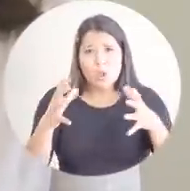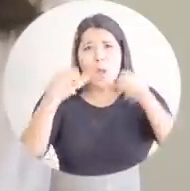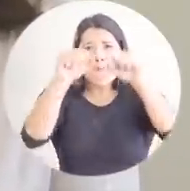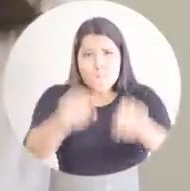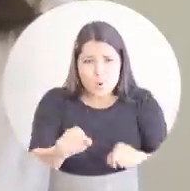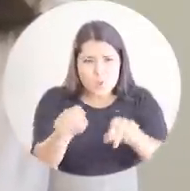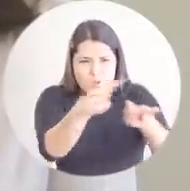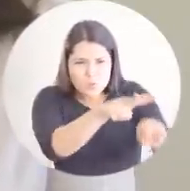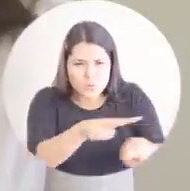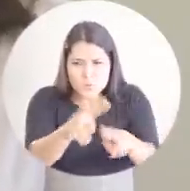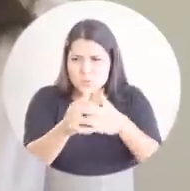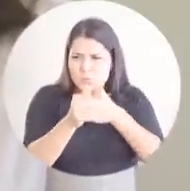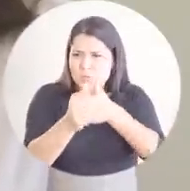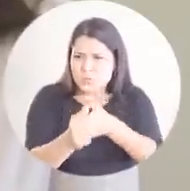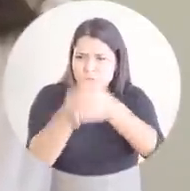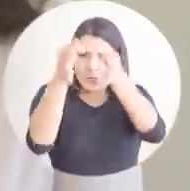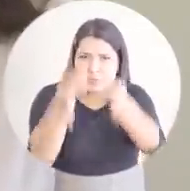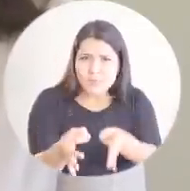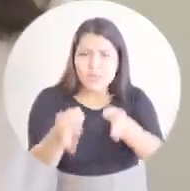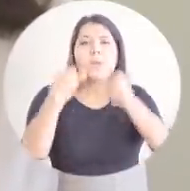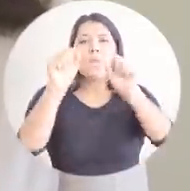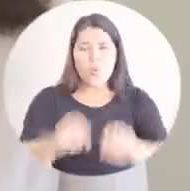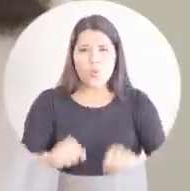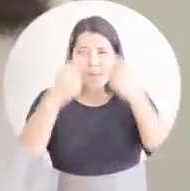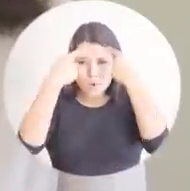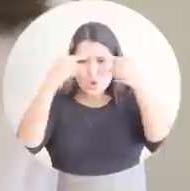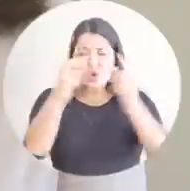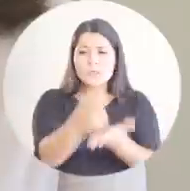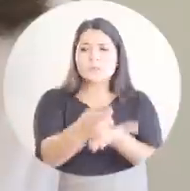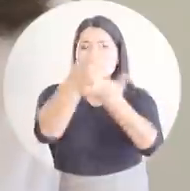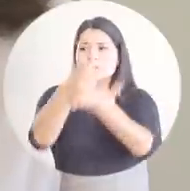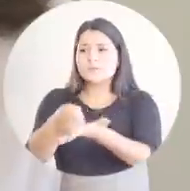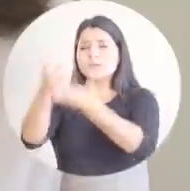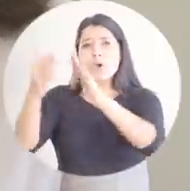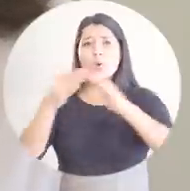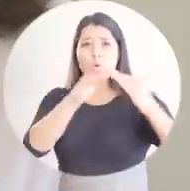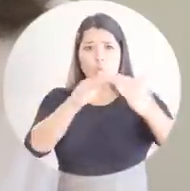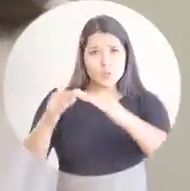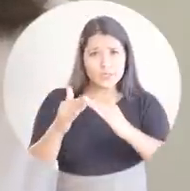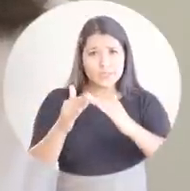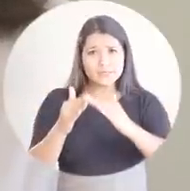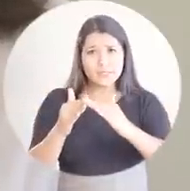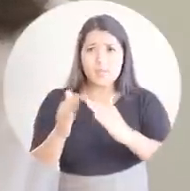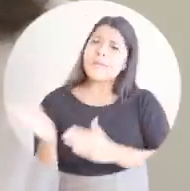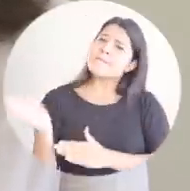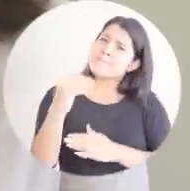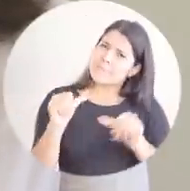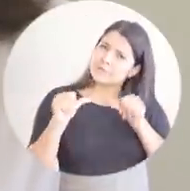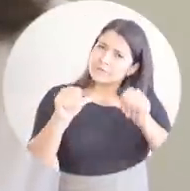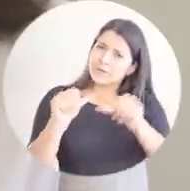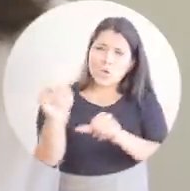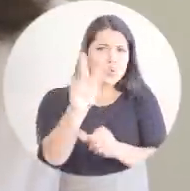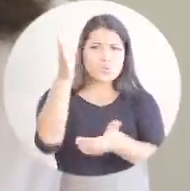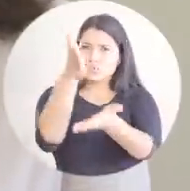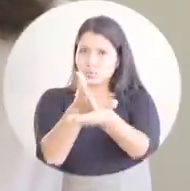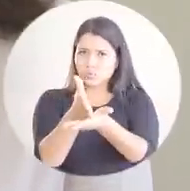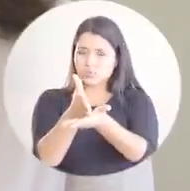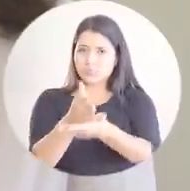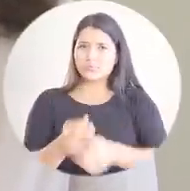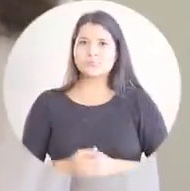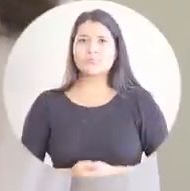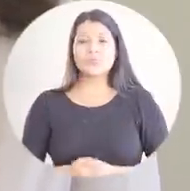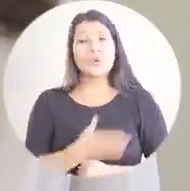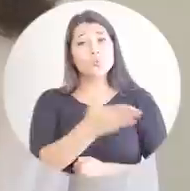vigilantes y diligentes, reconstruyamos nuestras comunidades. Vamos pa'lante sin desmayar.